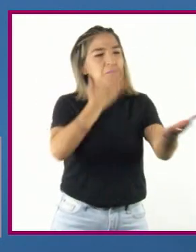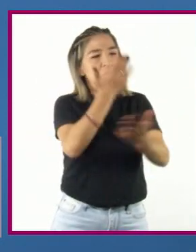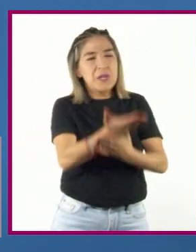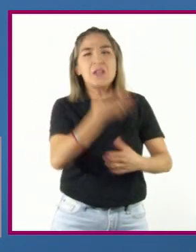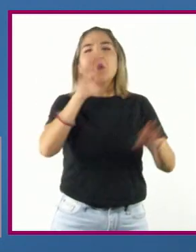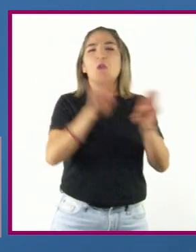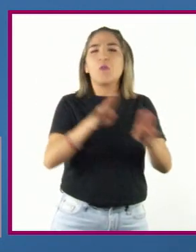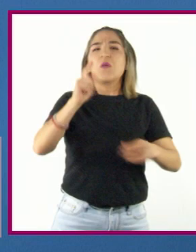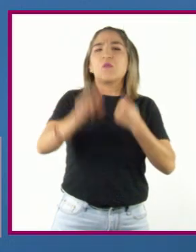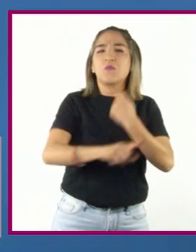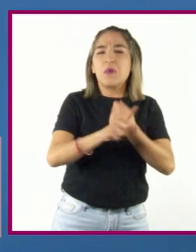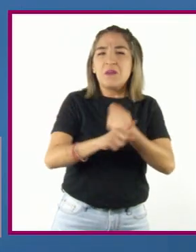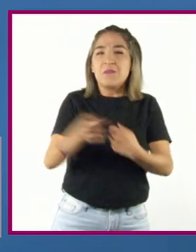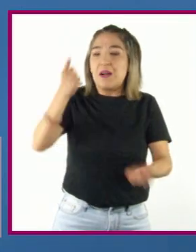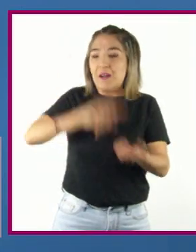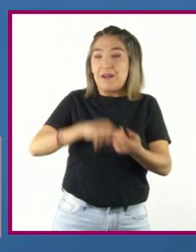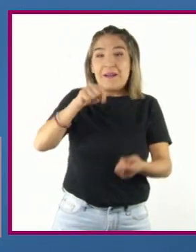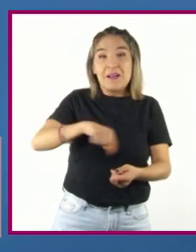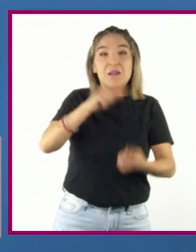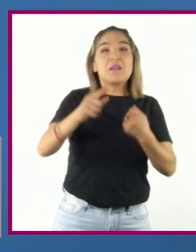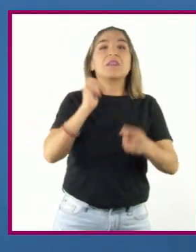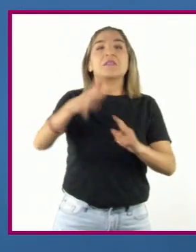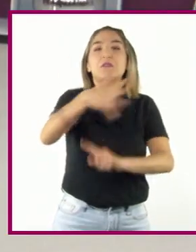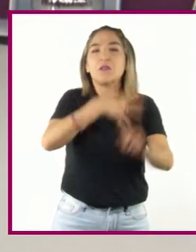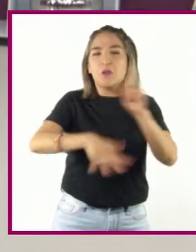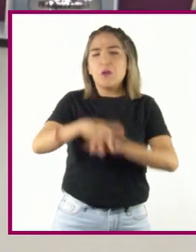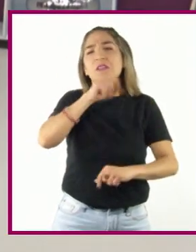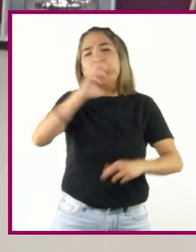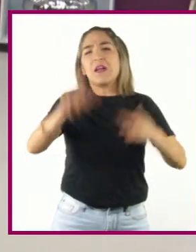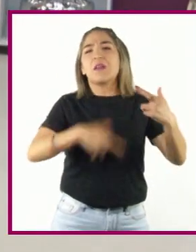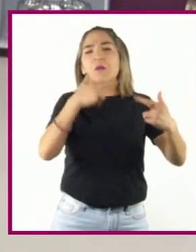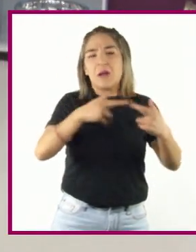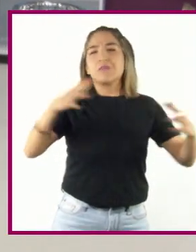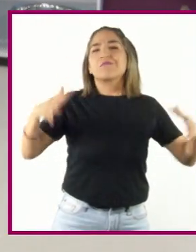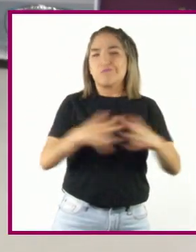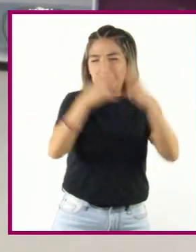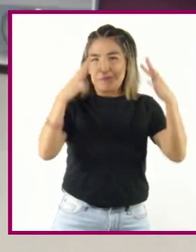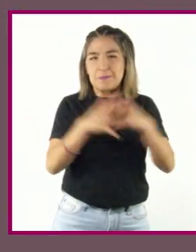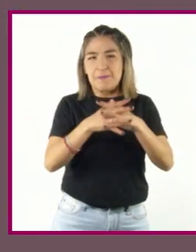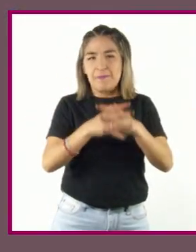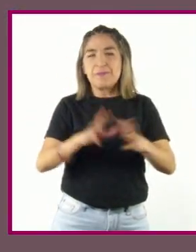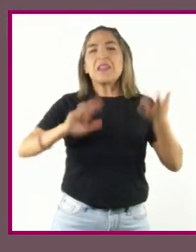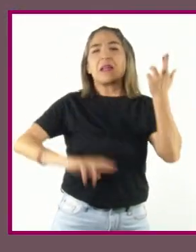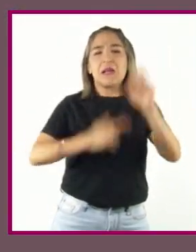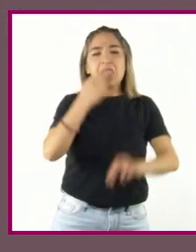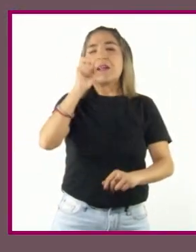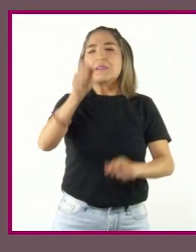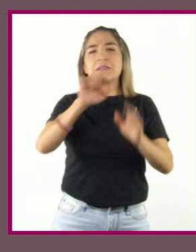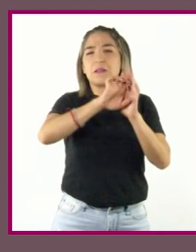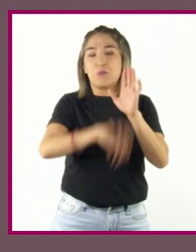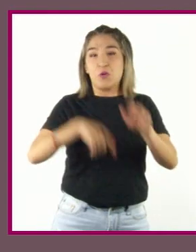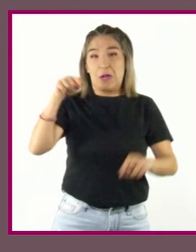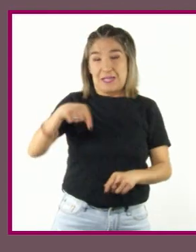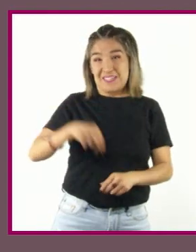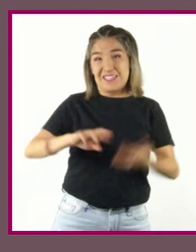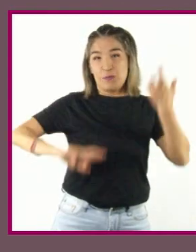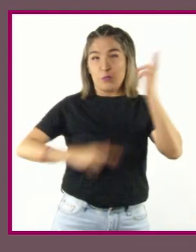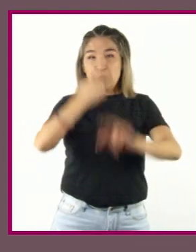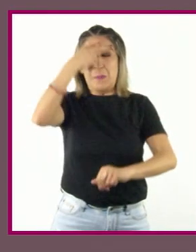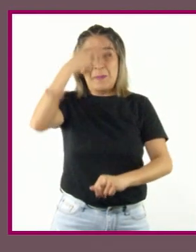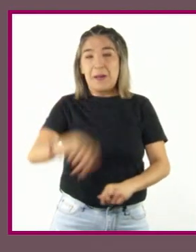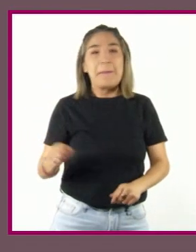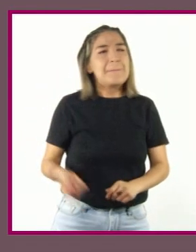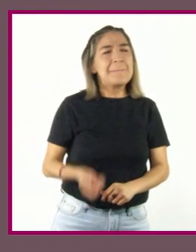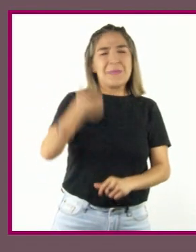y problemas de un contexto local o regional. Por ejemplo, la Revolución Mexicana fue la primera